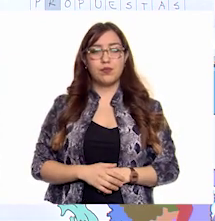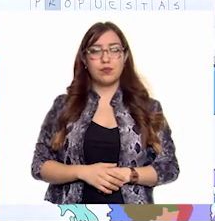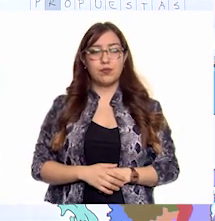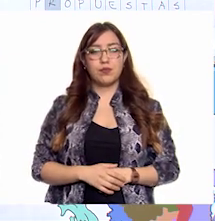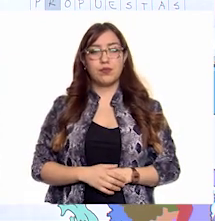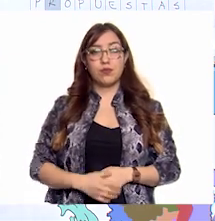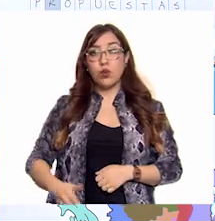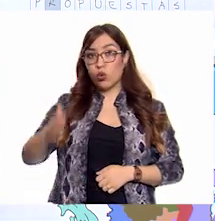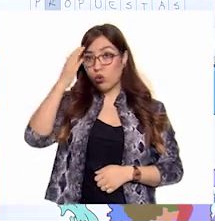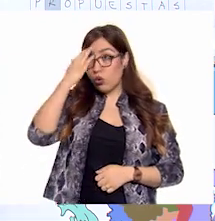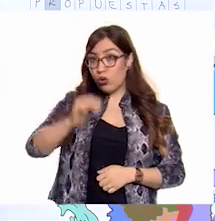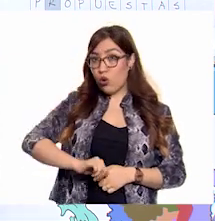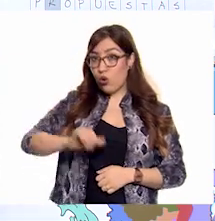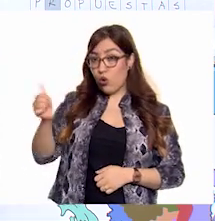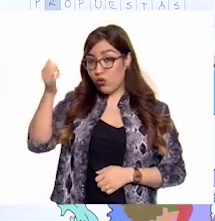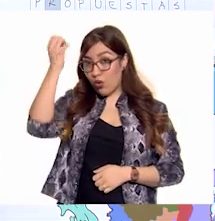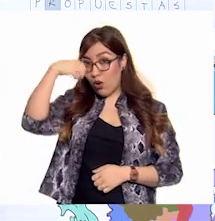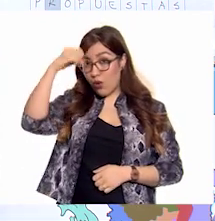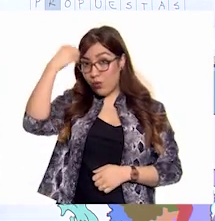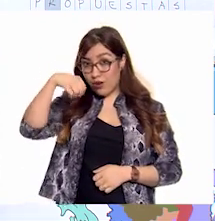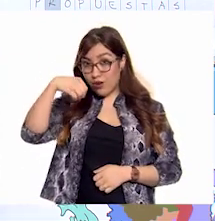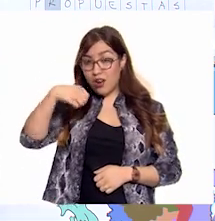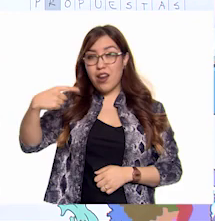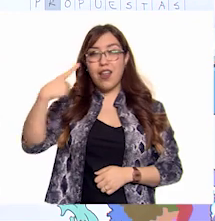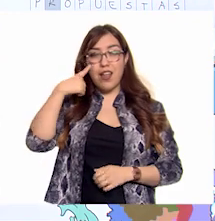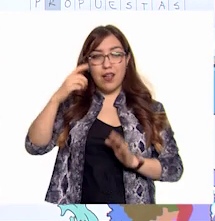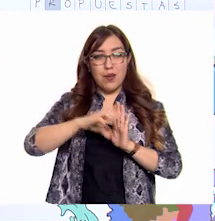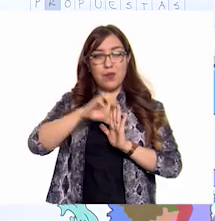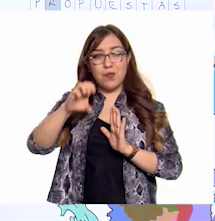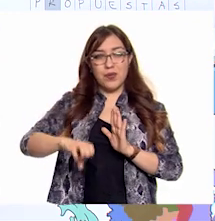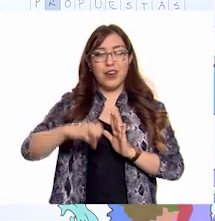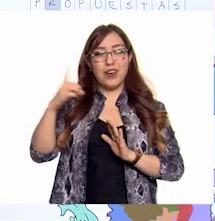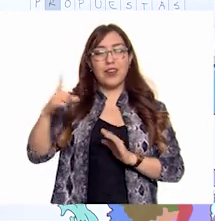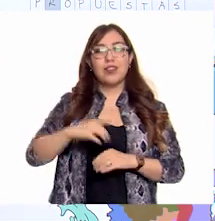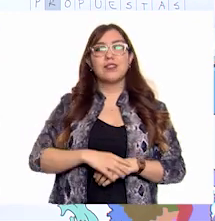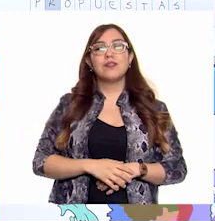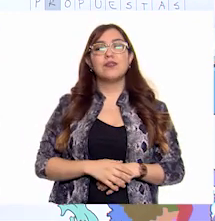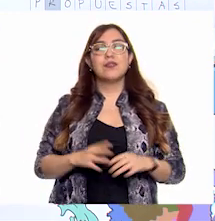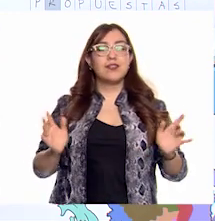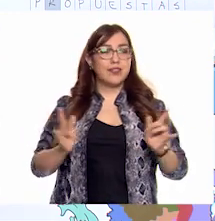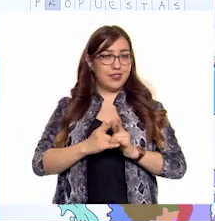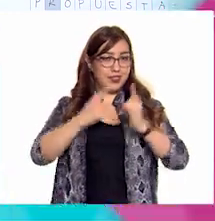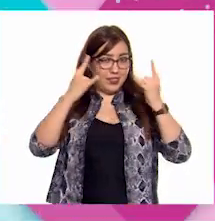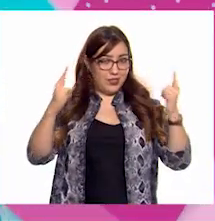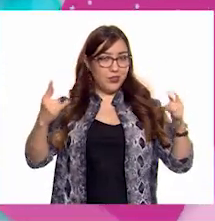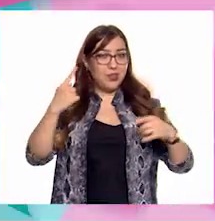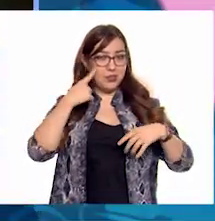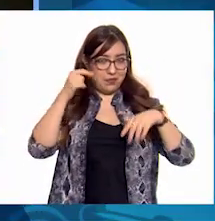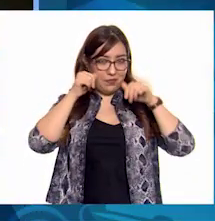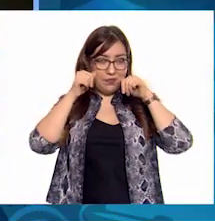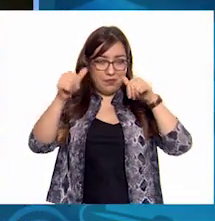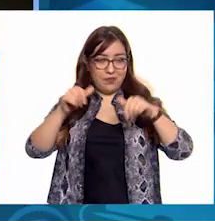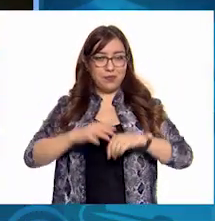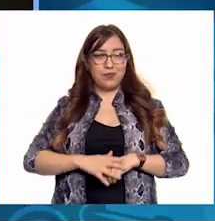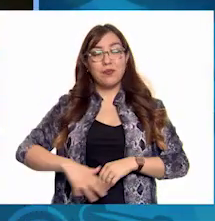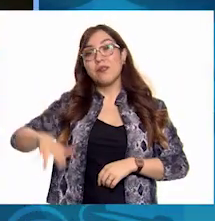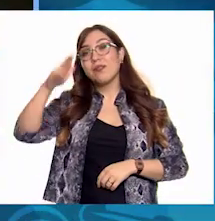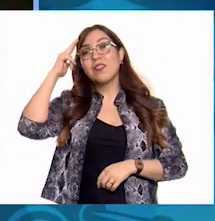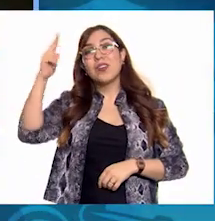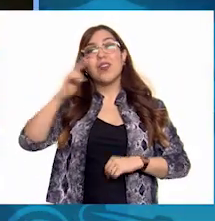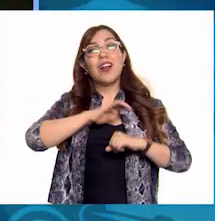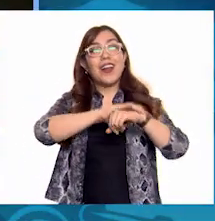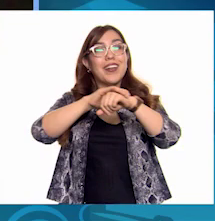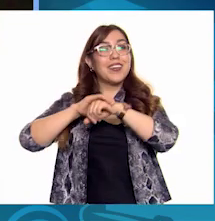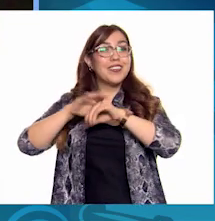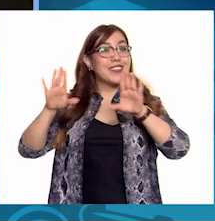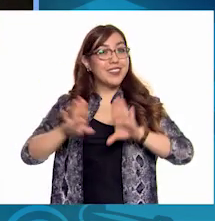esa opinión? Escuchemos la historia de Cuidar Monk De la autora Azucena Zarzuela Hola amiguitos, ¿cómo están?